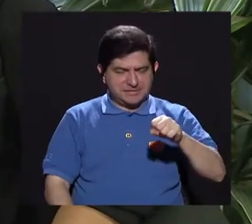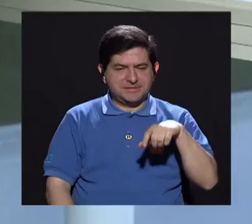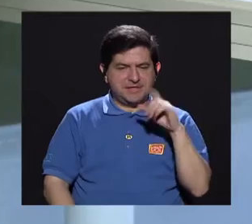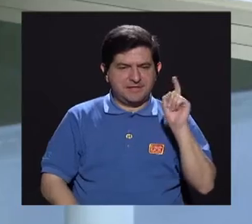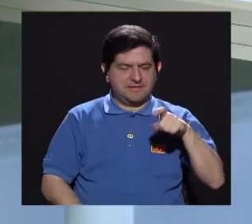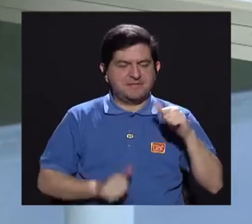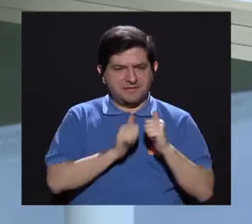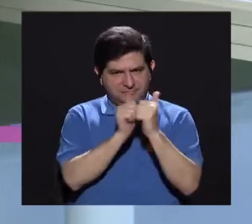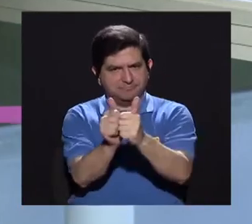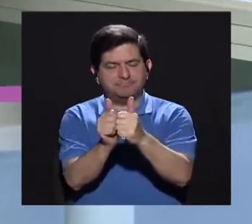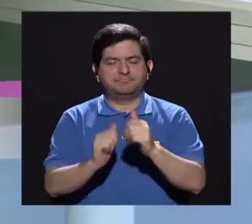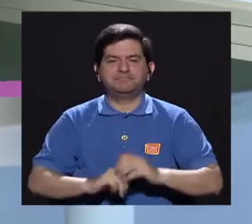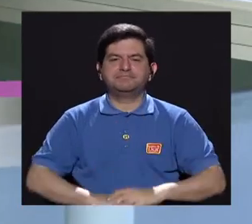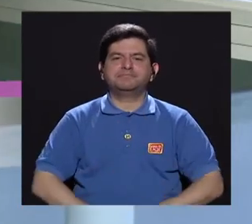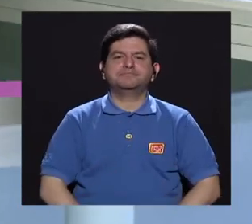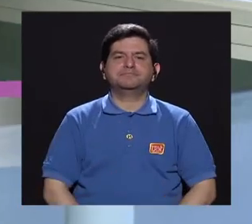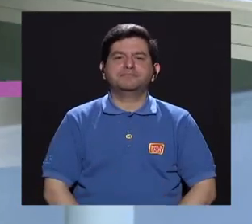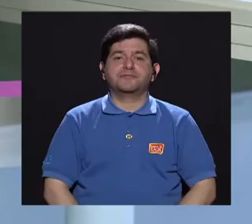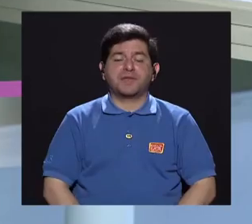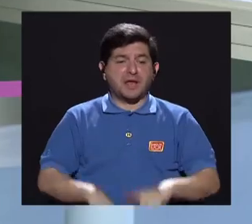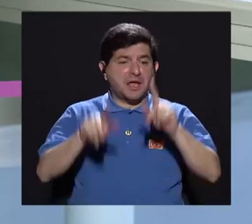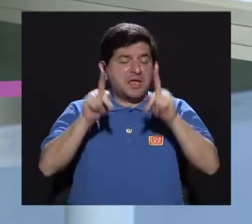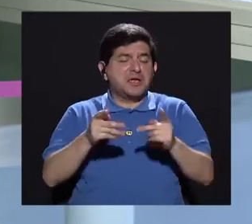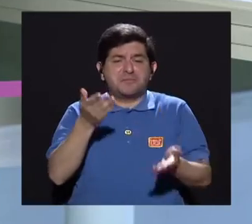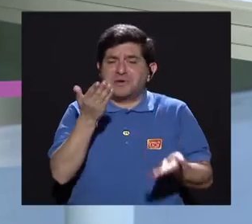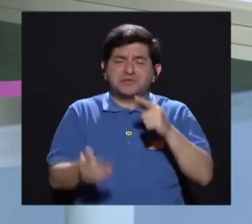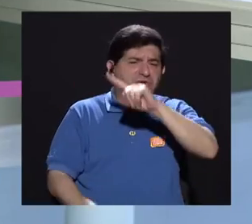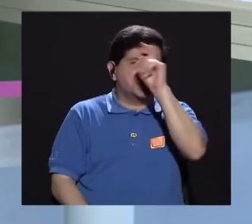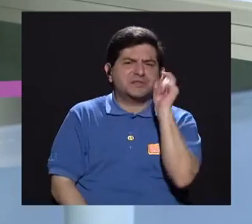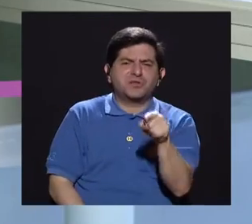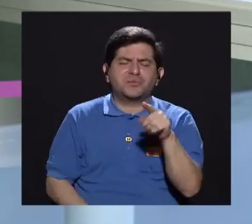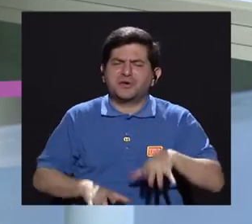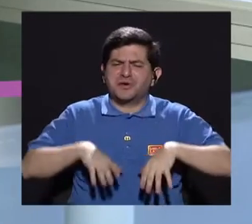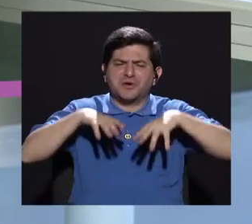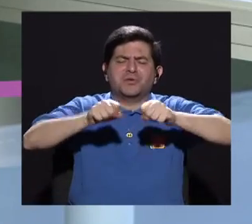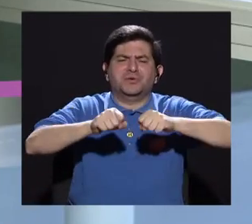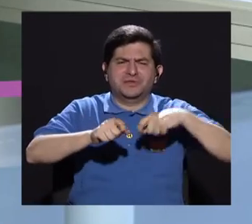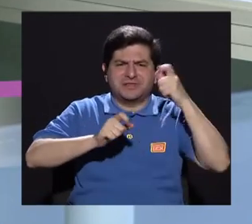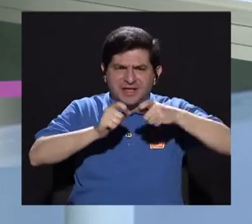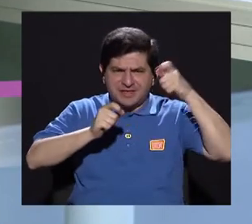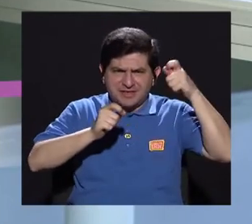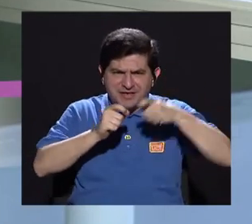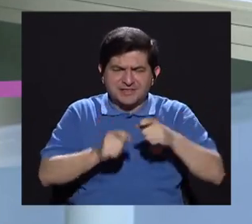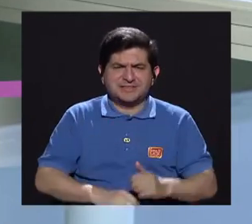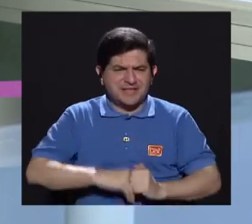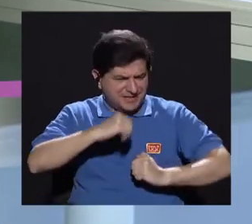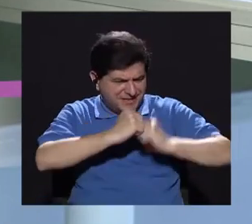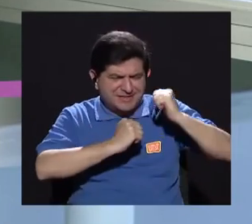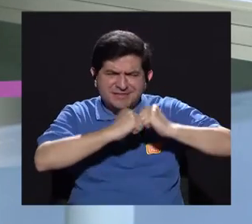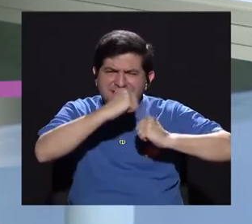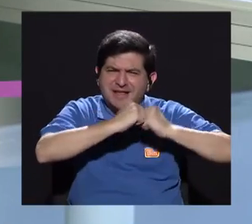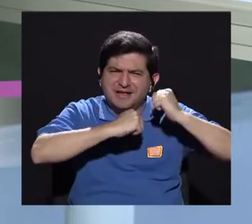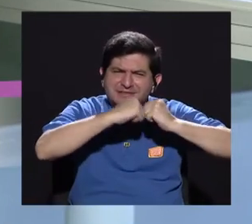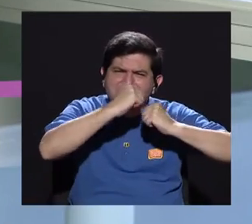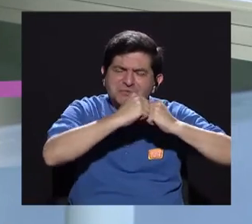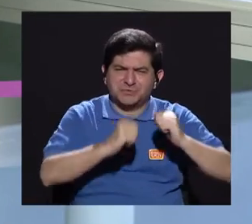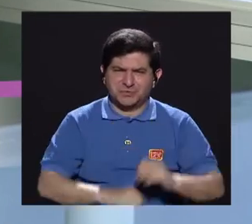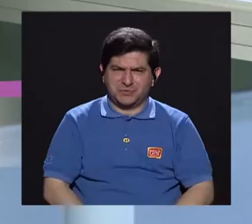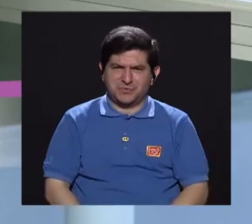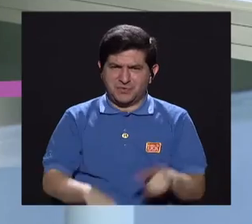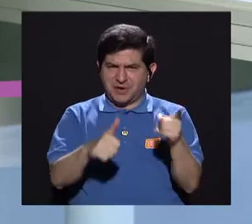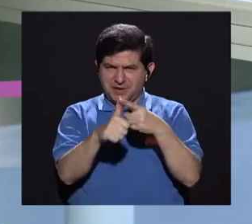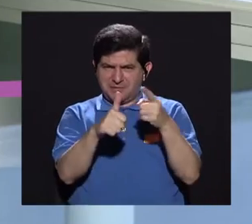Bueno, y en relación a lo que la gente no pregunta en una consulta, propiamente, ¿cómo está estructurada? Tal vez, si